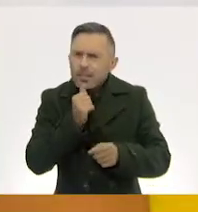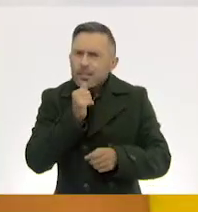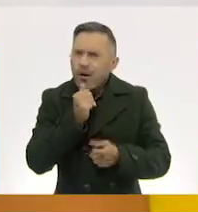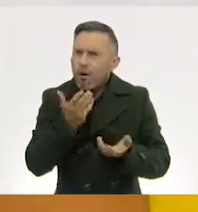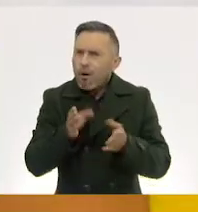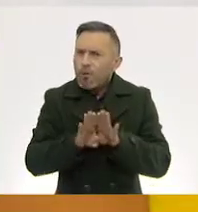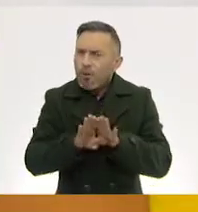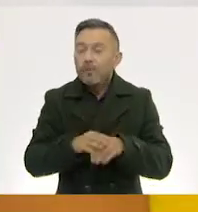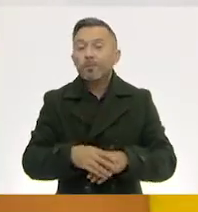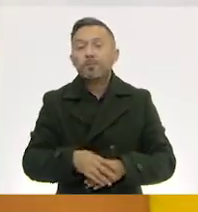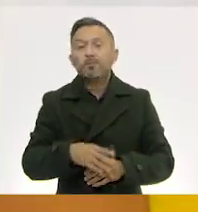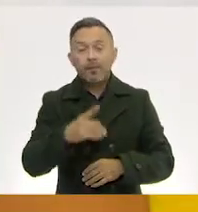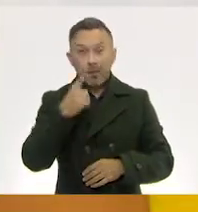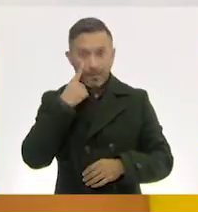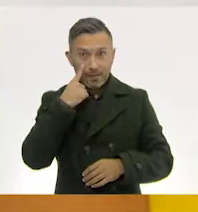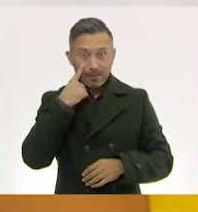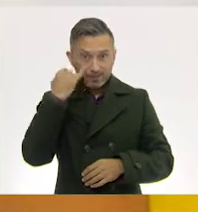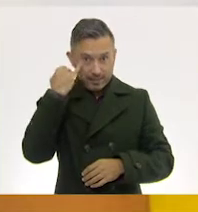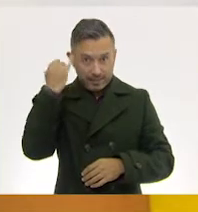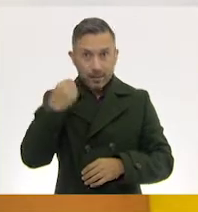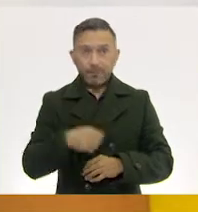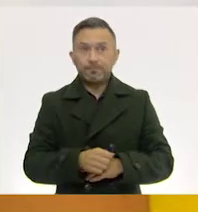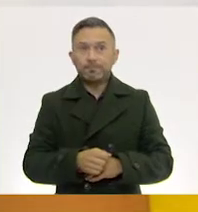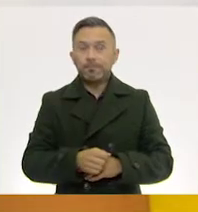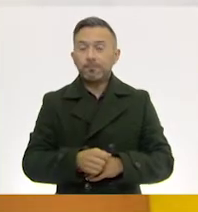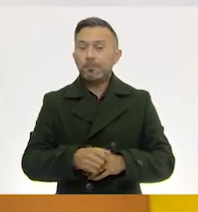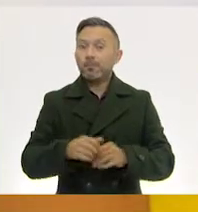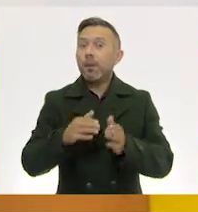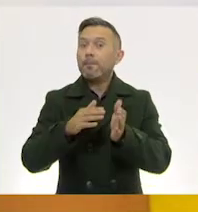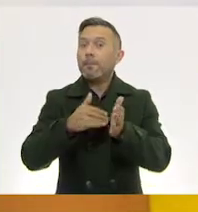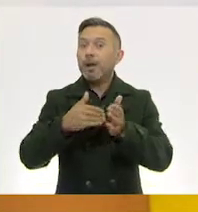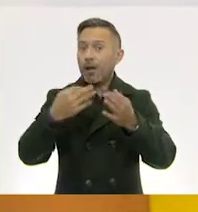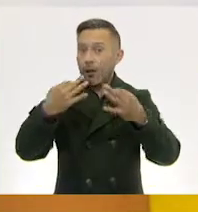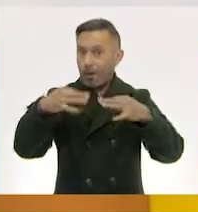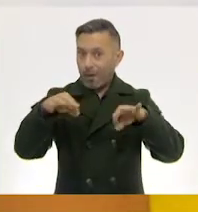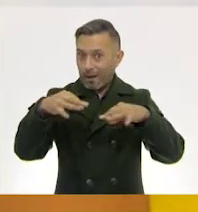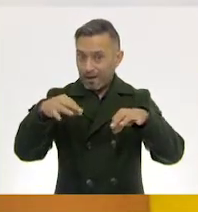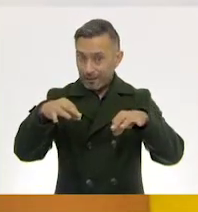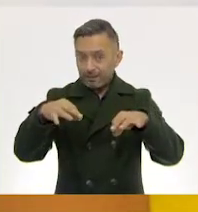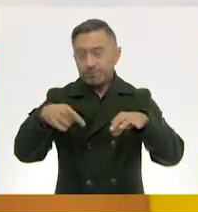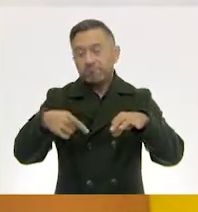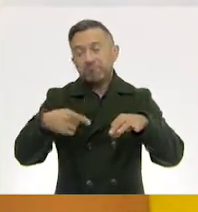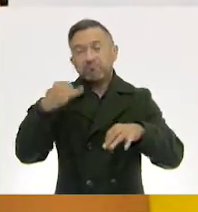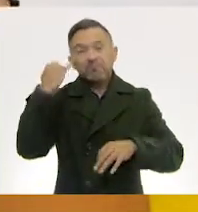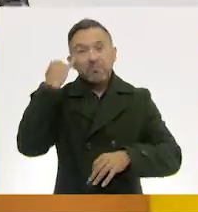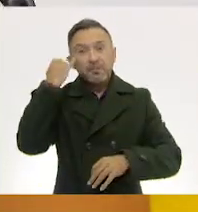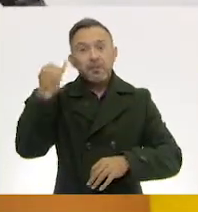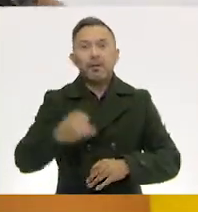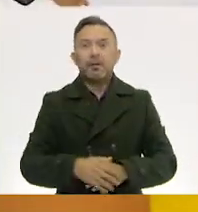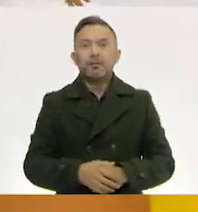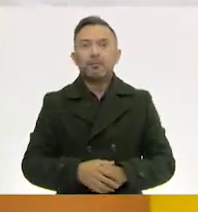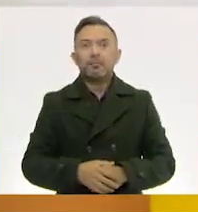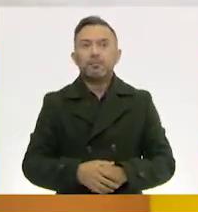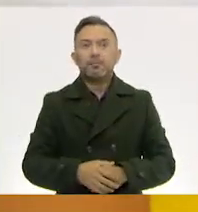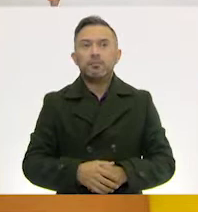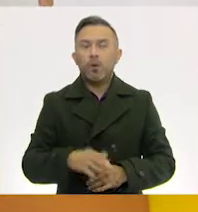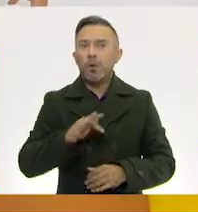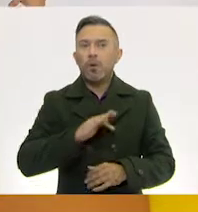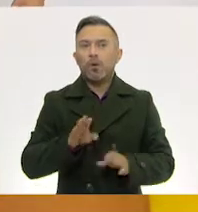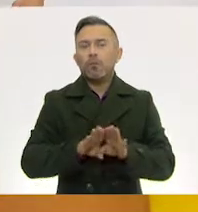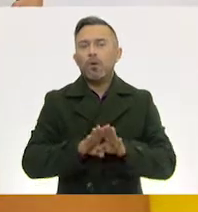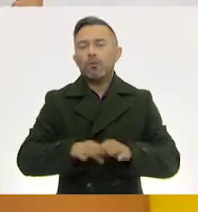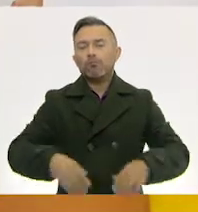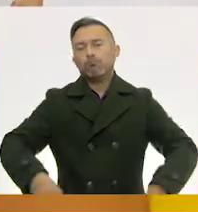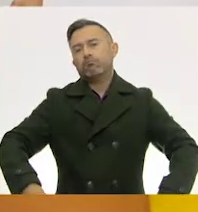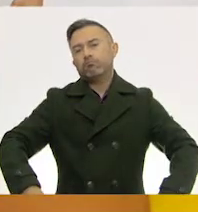un primer movimiento de una hoja de papel sería pues como normal, neutra. Yo me imagino que ha de estar